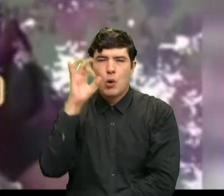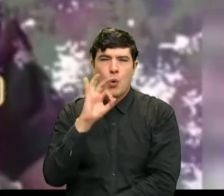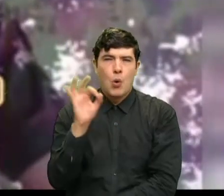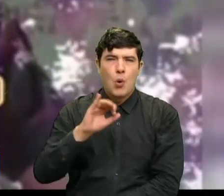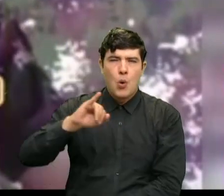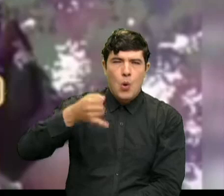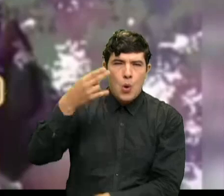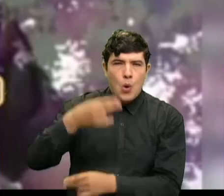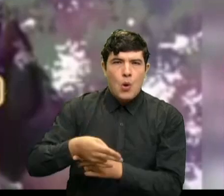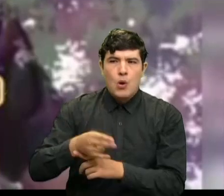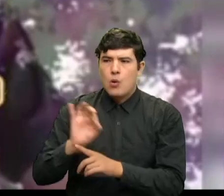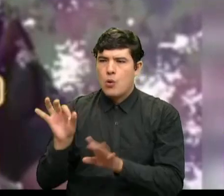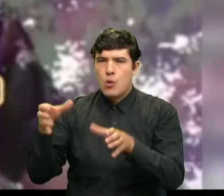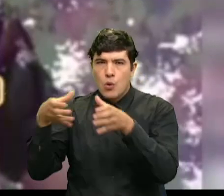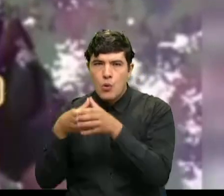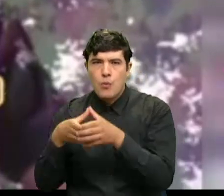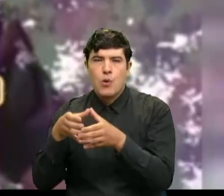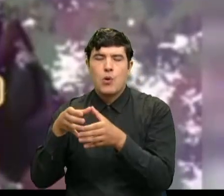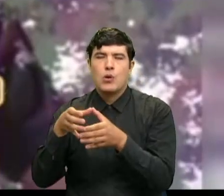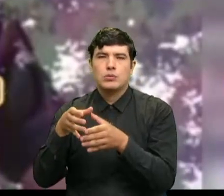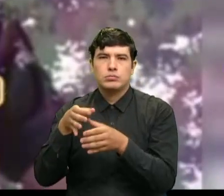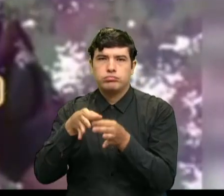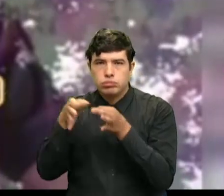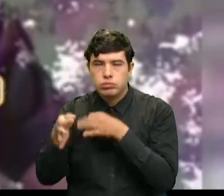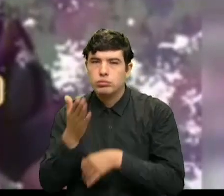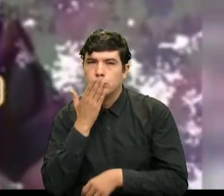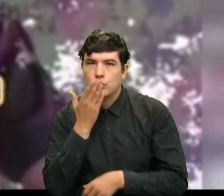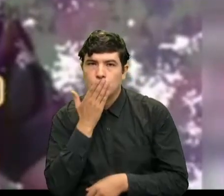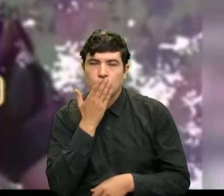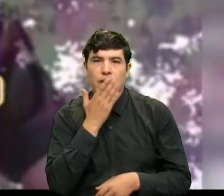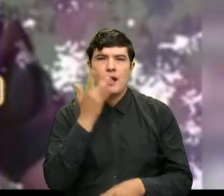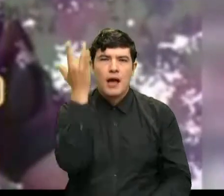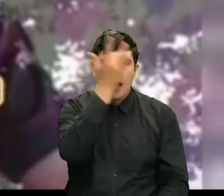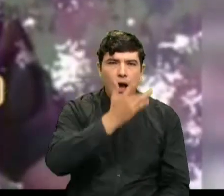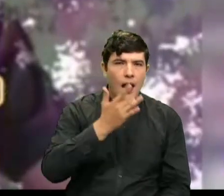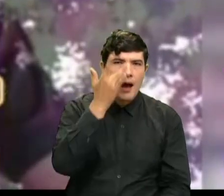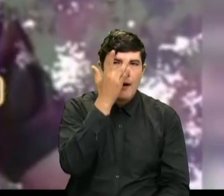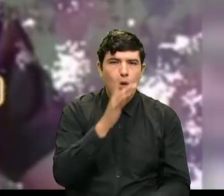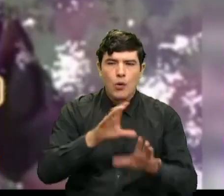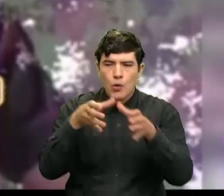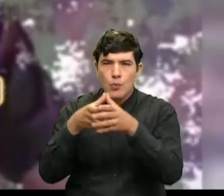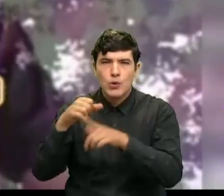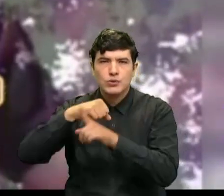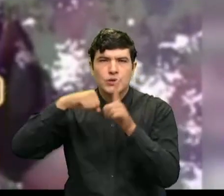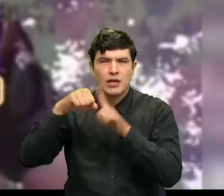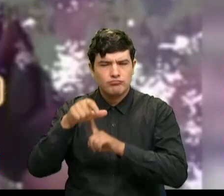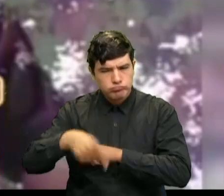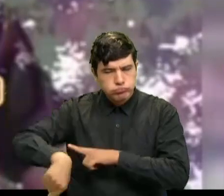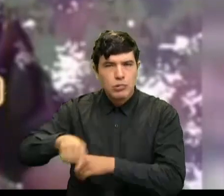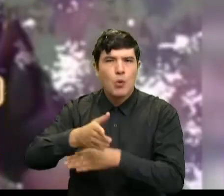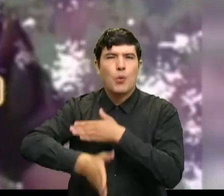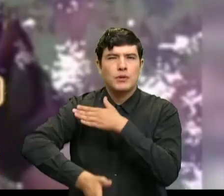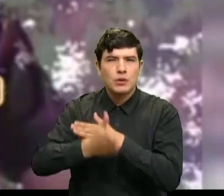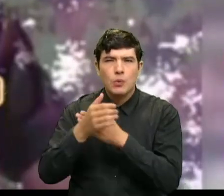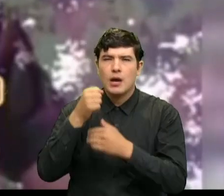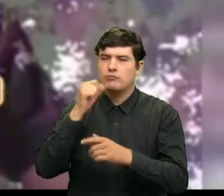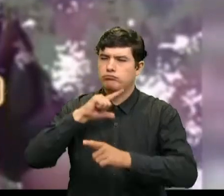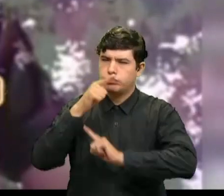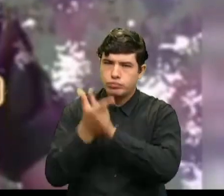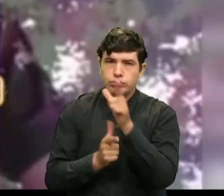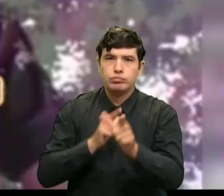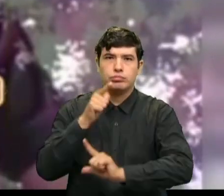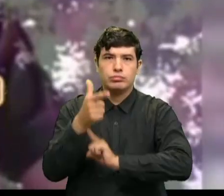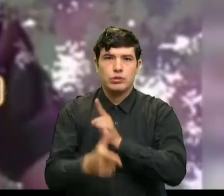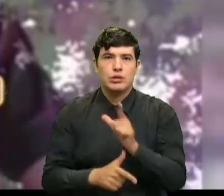indígena, a los afros, organizaciones sociales, a mantener persistentes en la batalla, compañeros del Ejército de Liberación